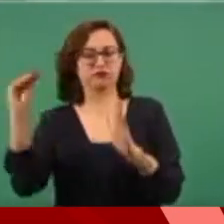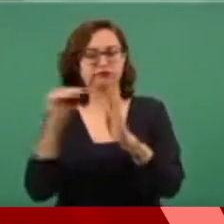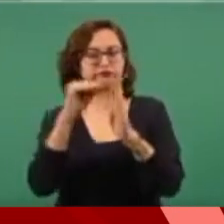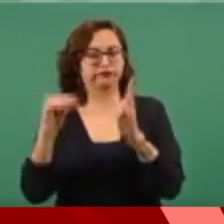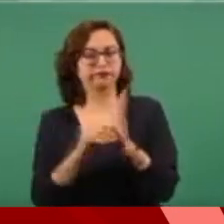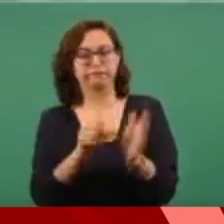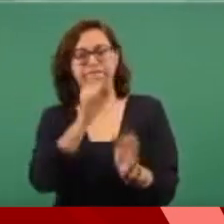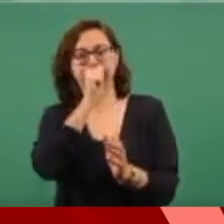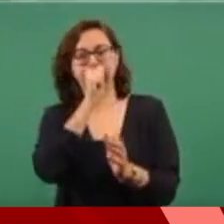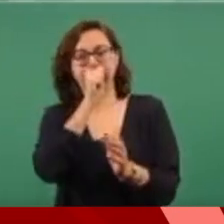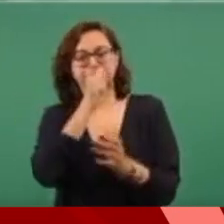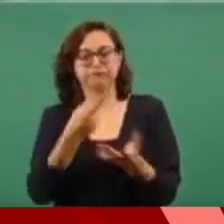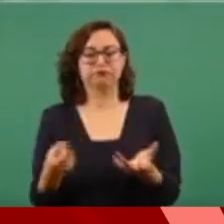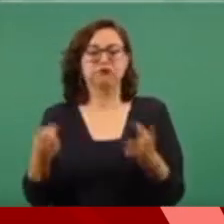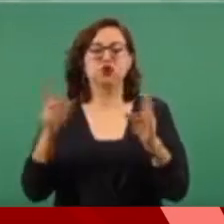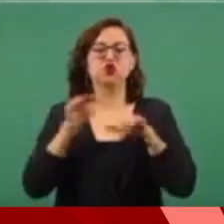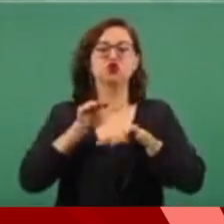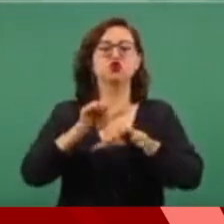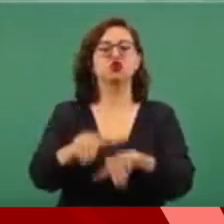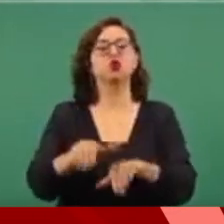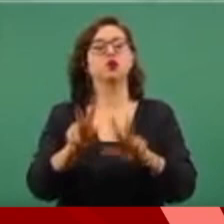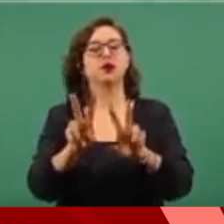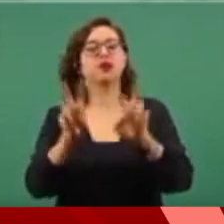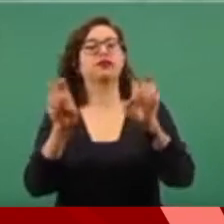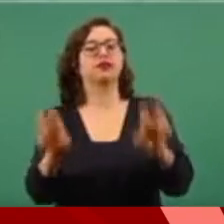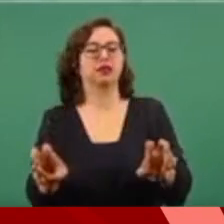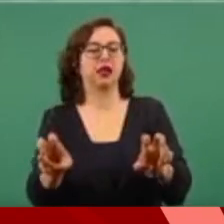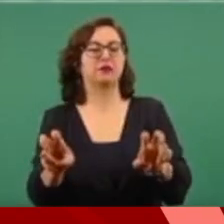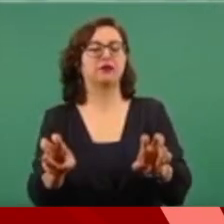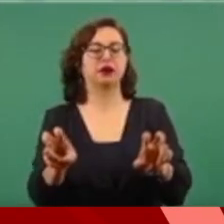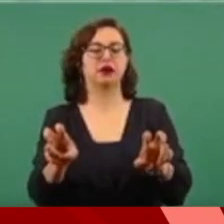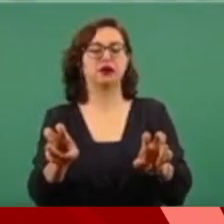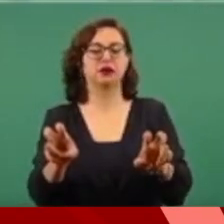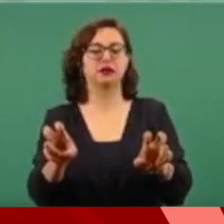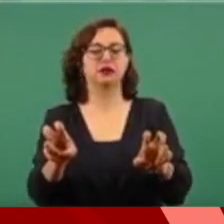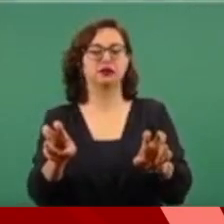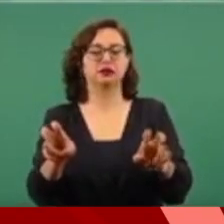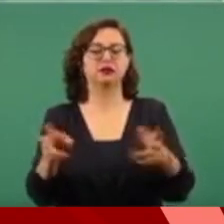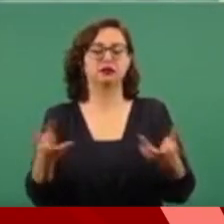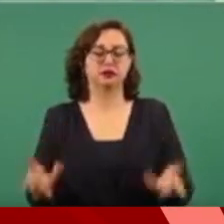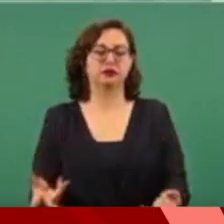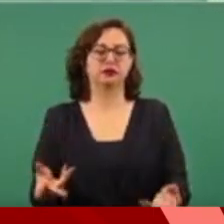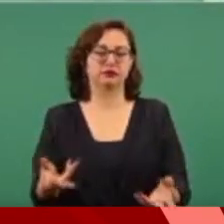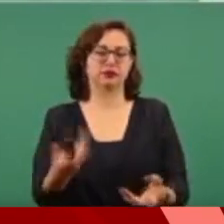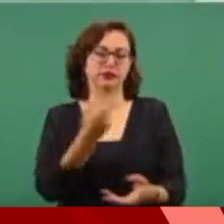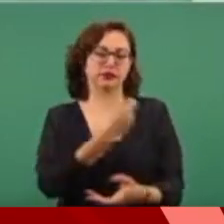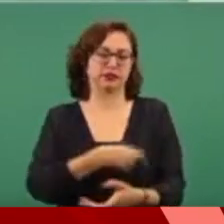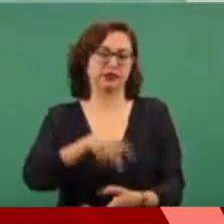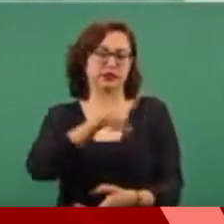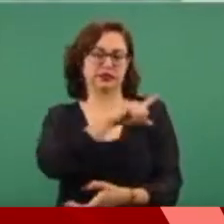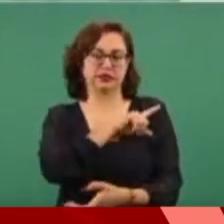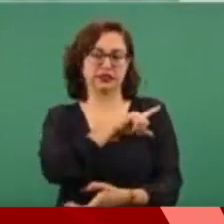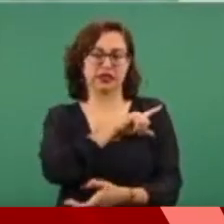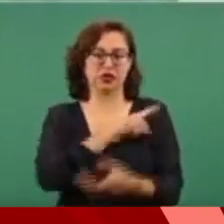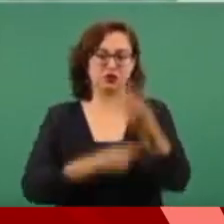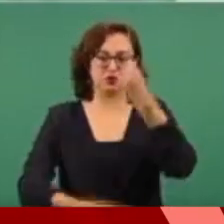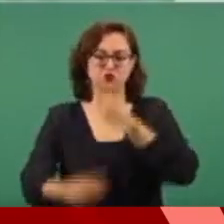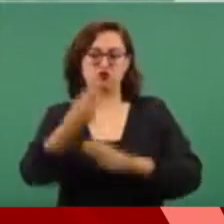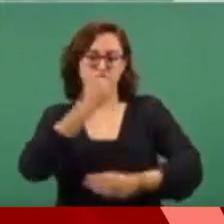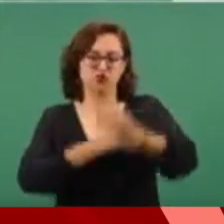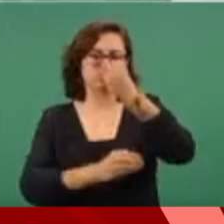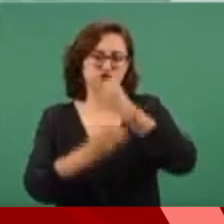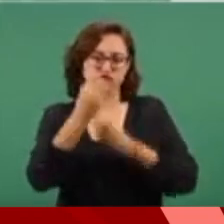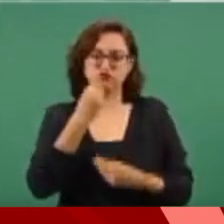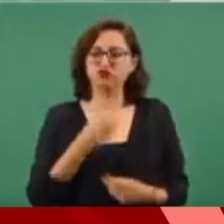importante todo lo relacionado con la educación para la nutrición,